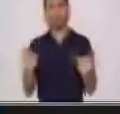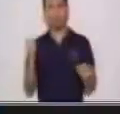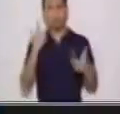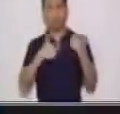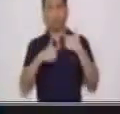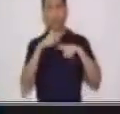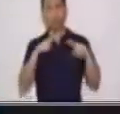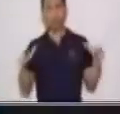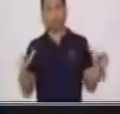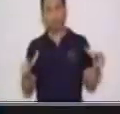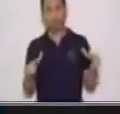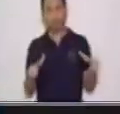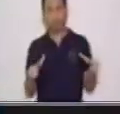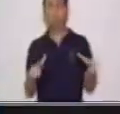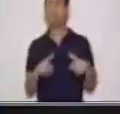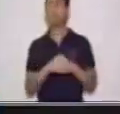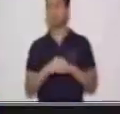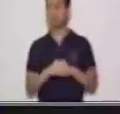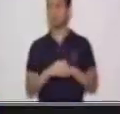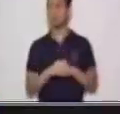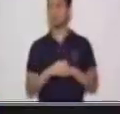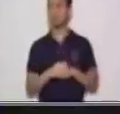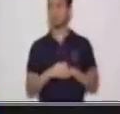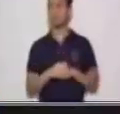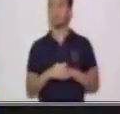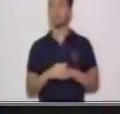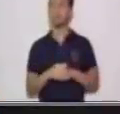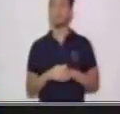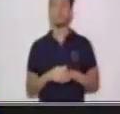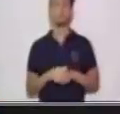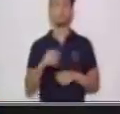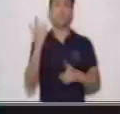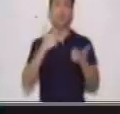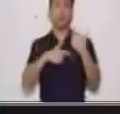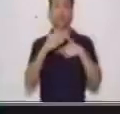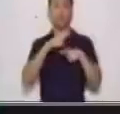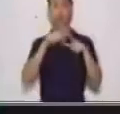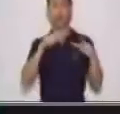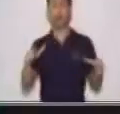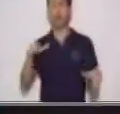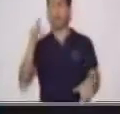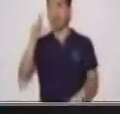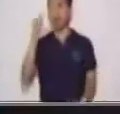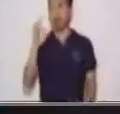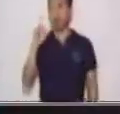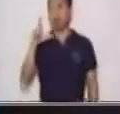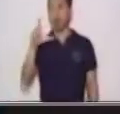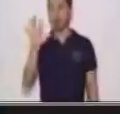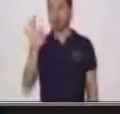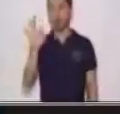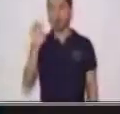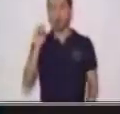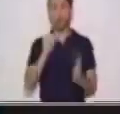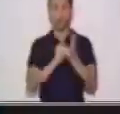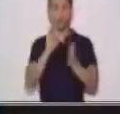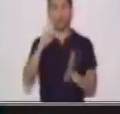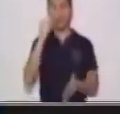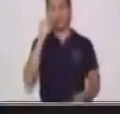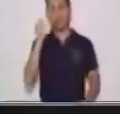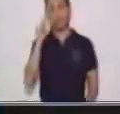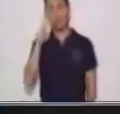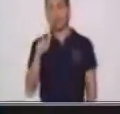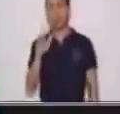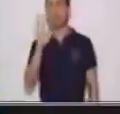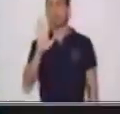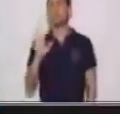Sí, muy bien. Vamos entonces con el lenguaje coloquial. ¿Lo recuerdan? Exacto, es el que